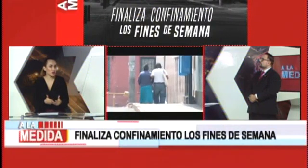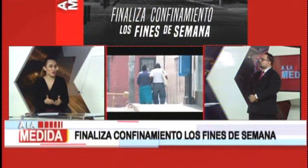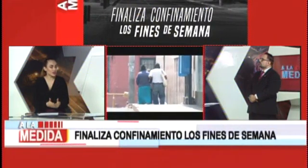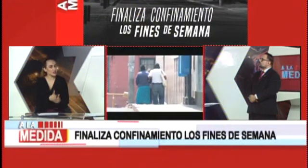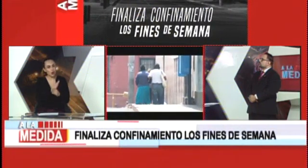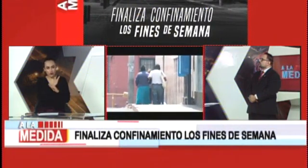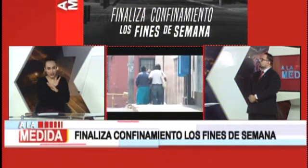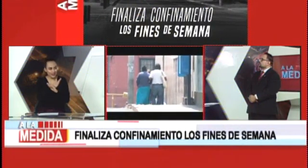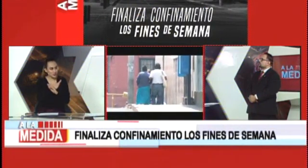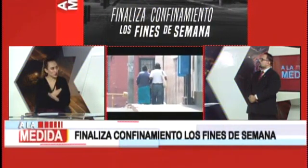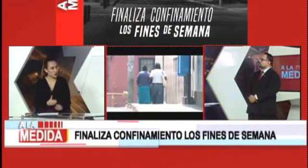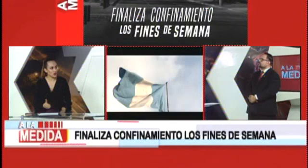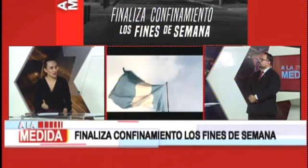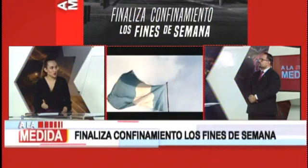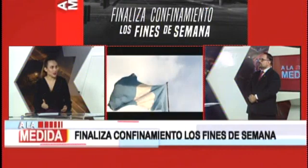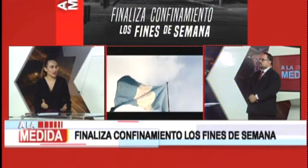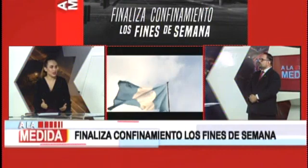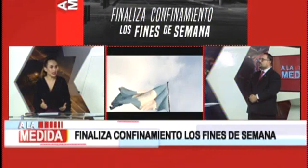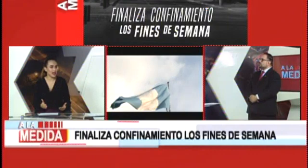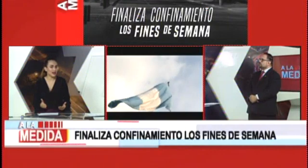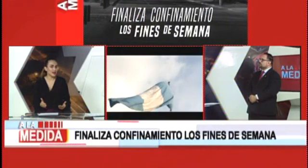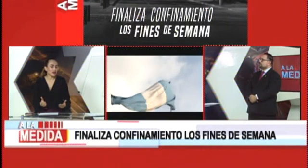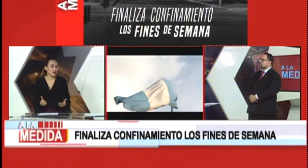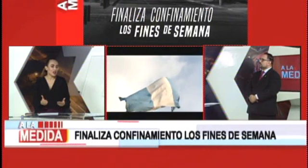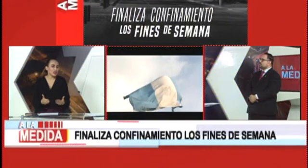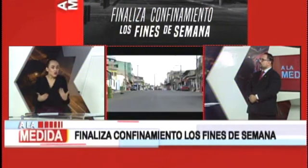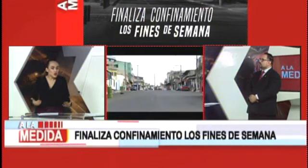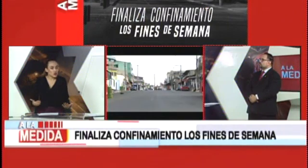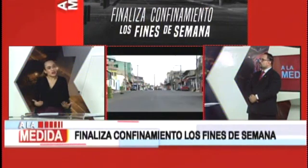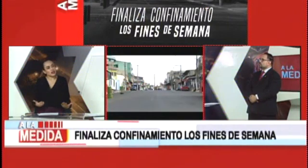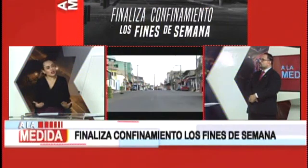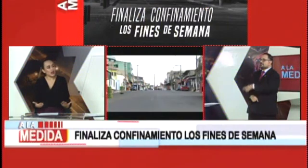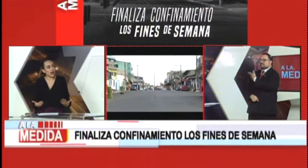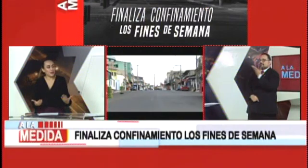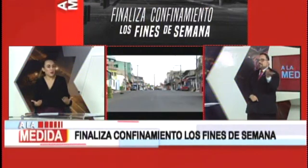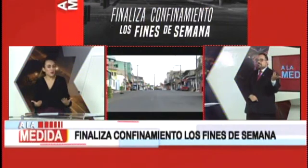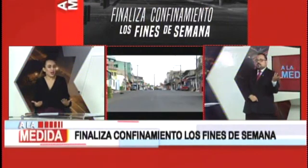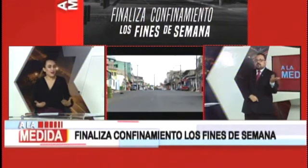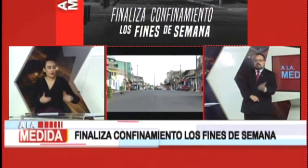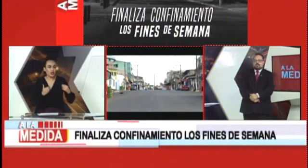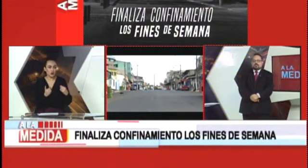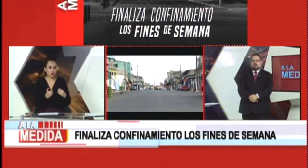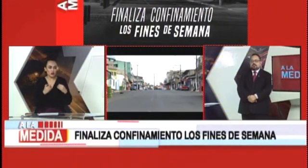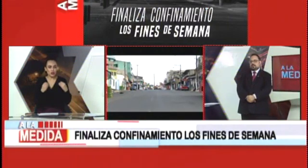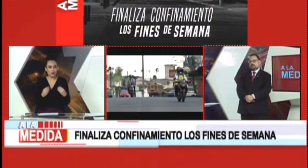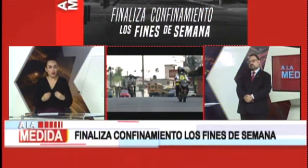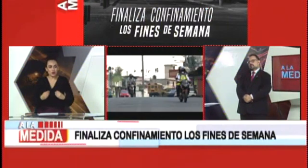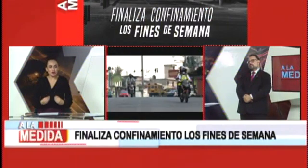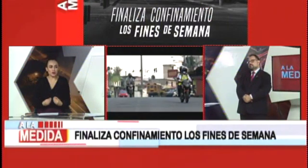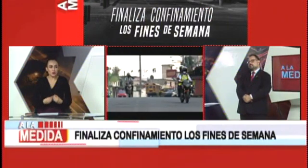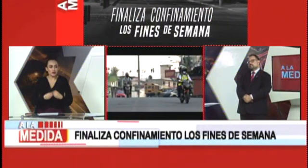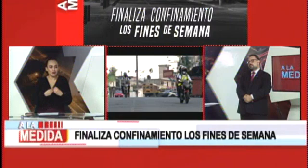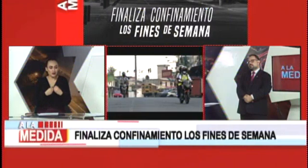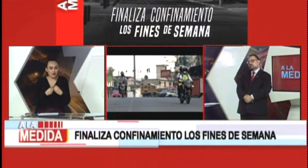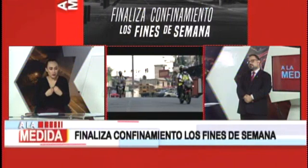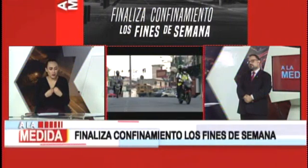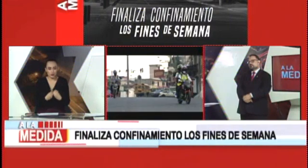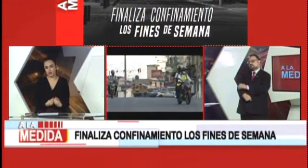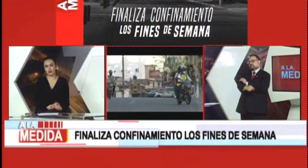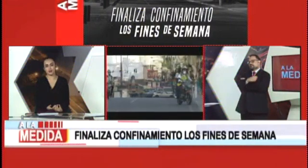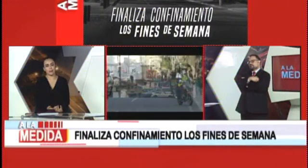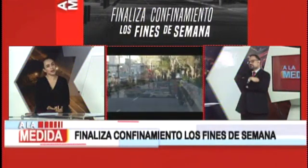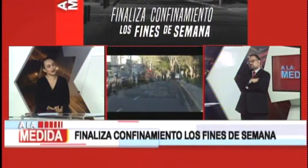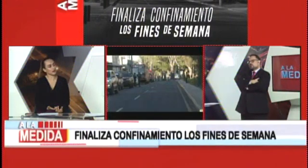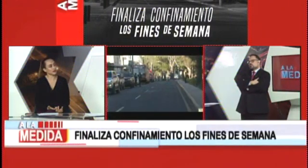contrario entonces otra vez todo se nos va a limitar. Se se derrumba. Y muchos se van a quejar. ¿Pero por qué? Porque nosotros tampoco hacemos y